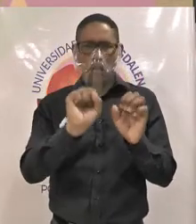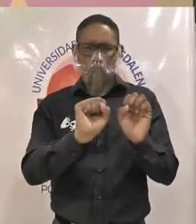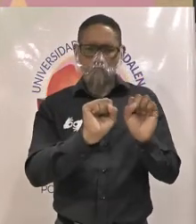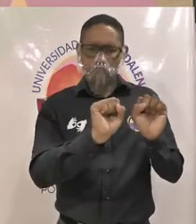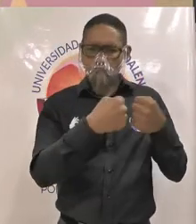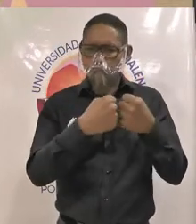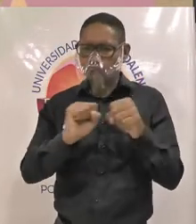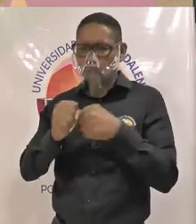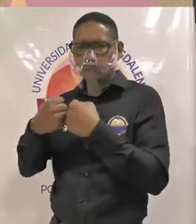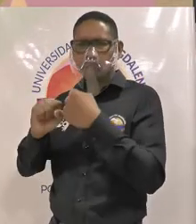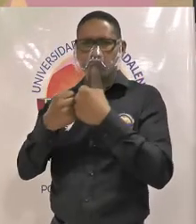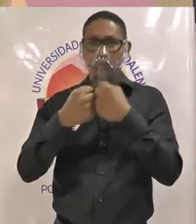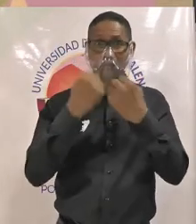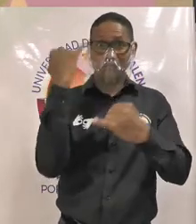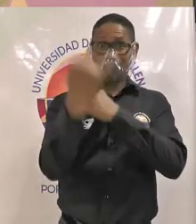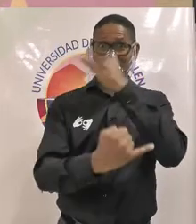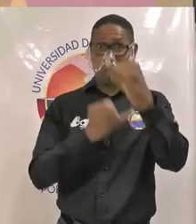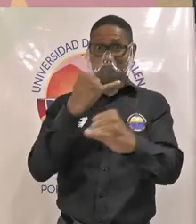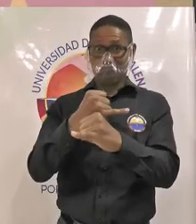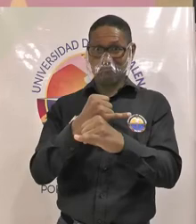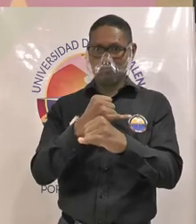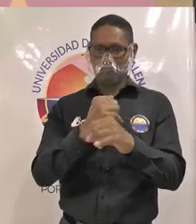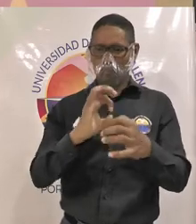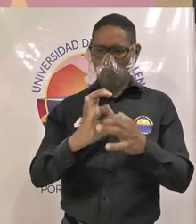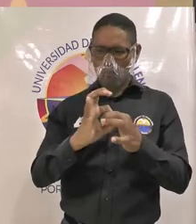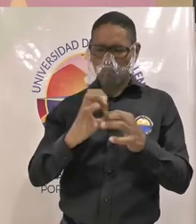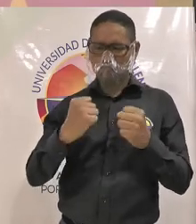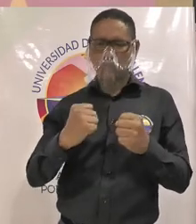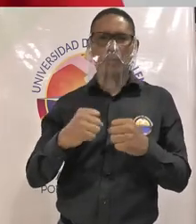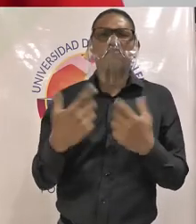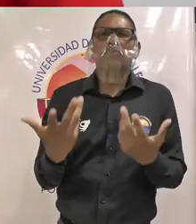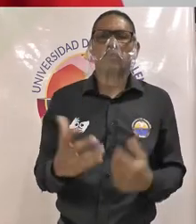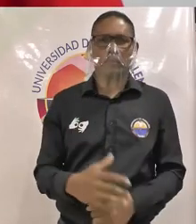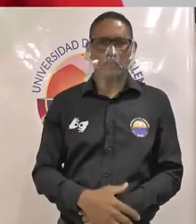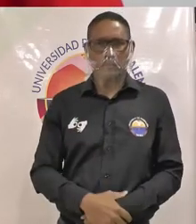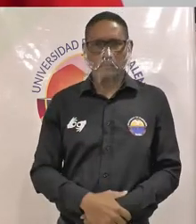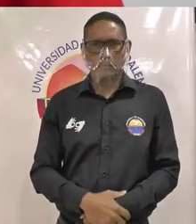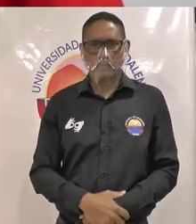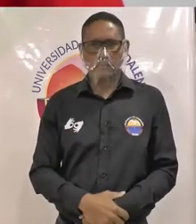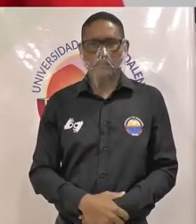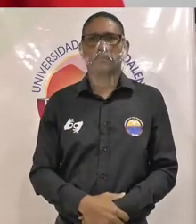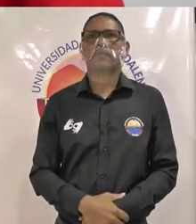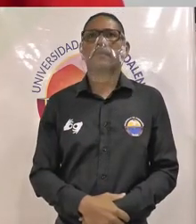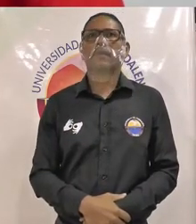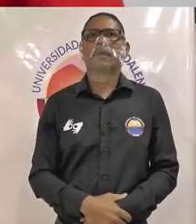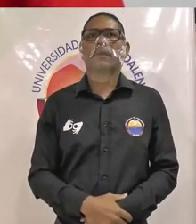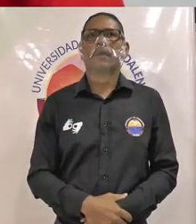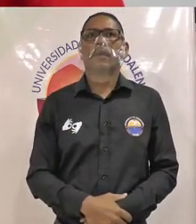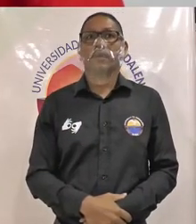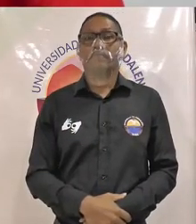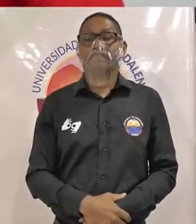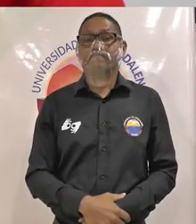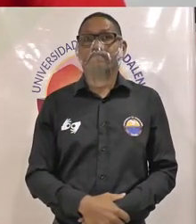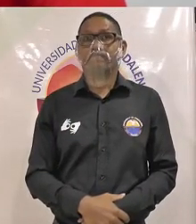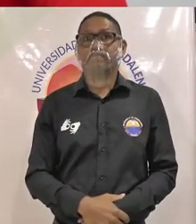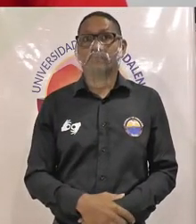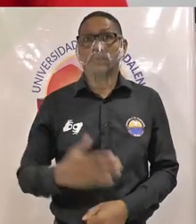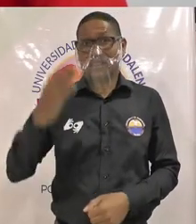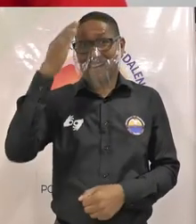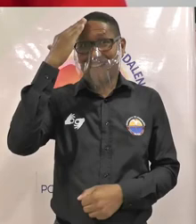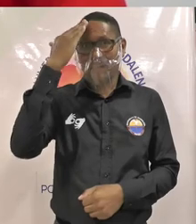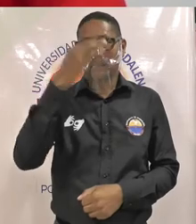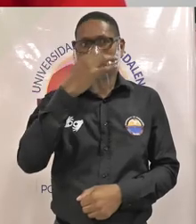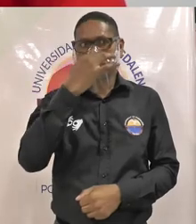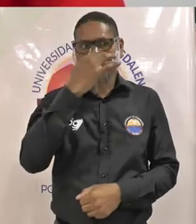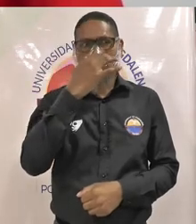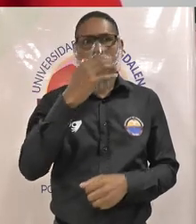internacionalización de la universidad vale sabemos que la ORI la Oficina de Relaciones